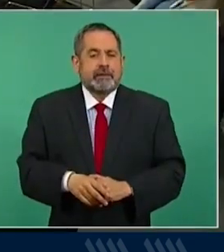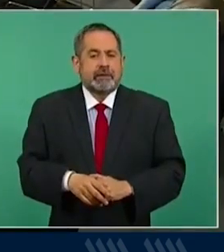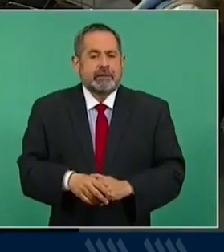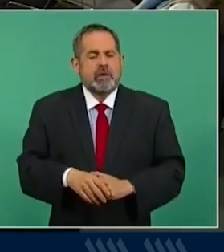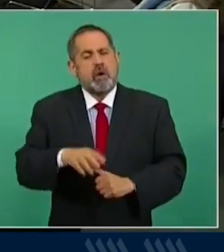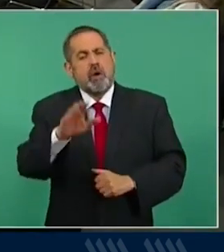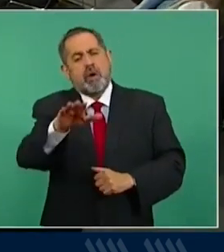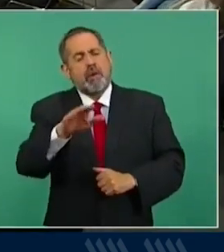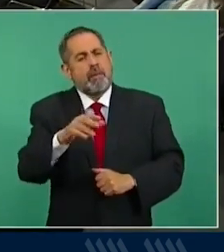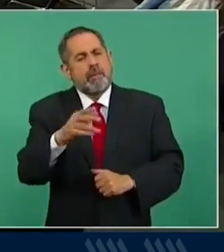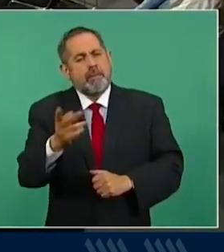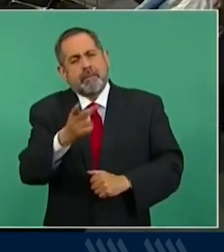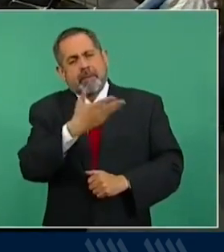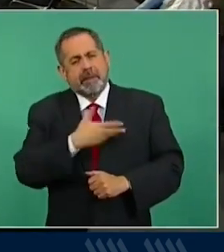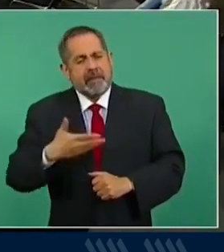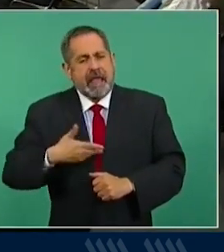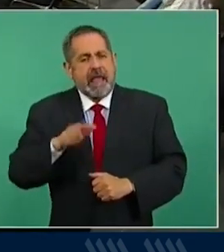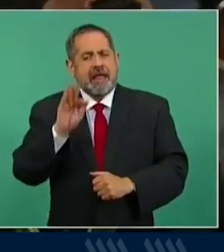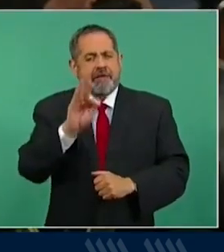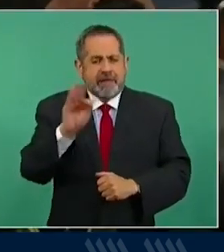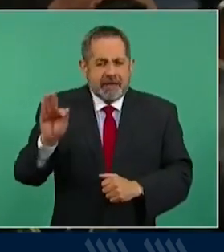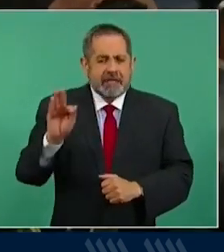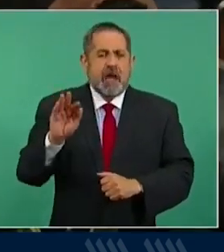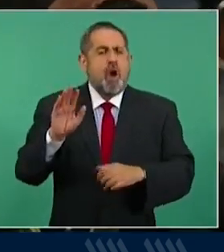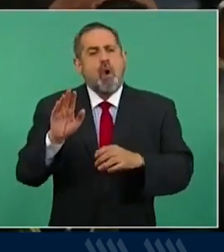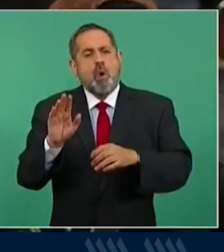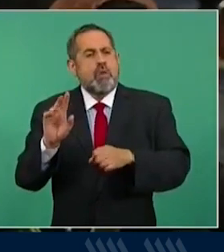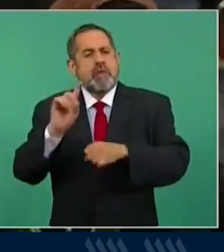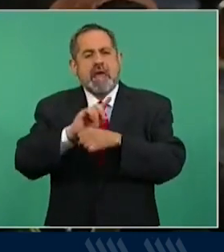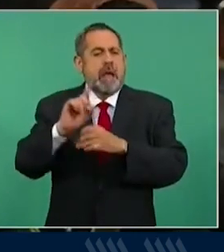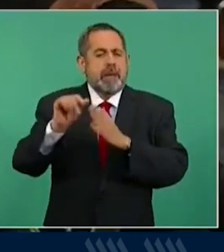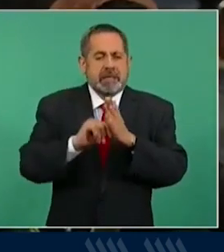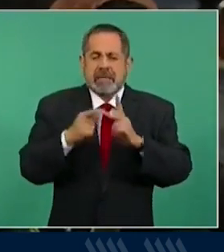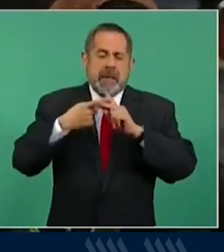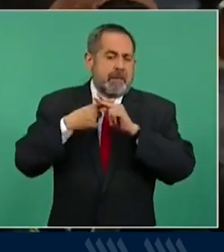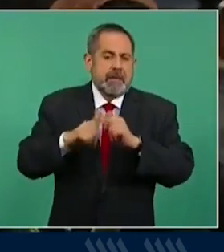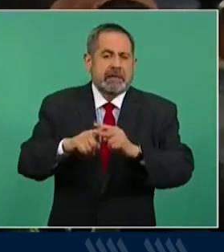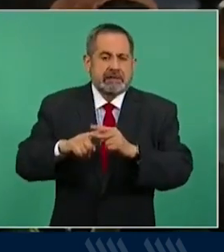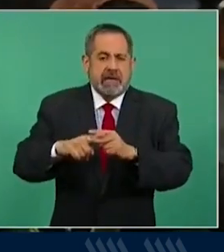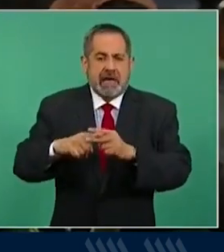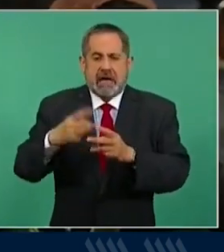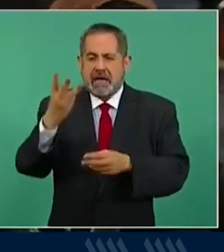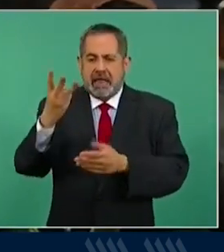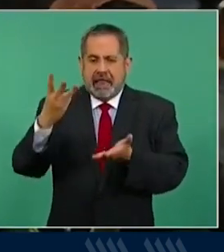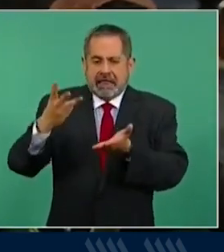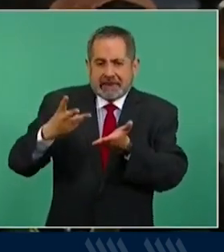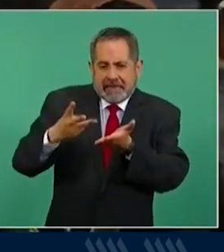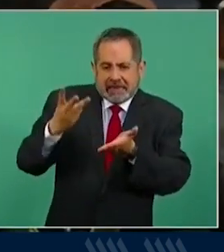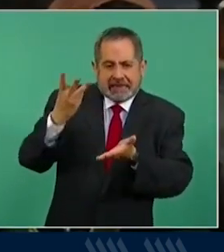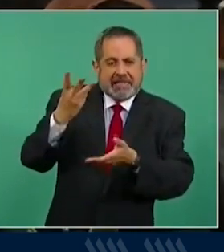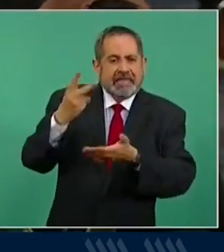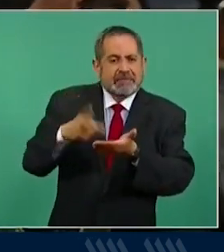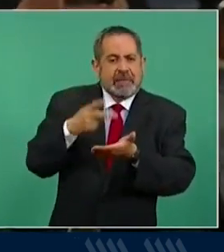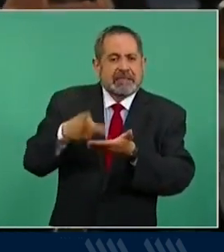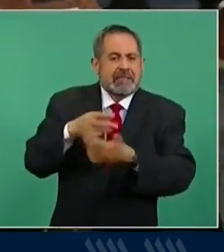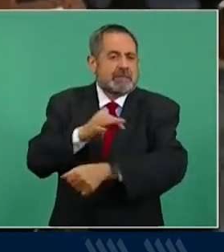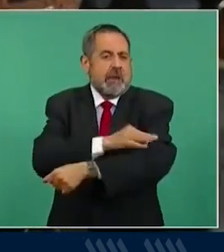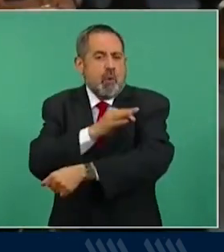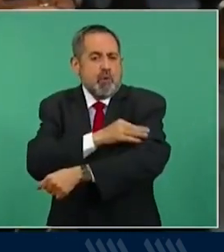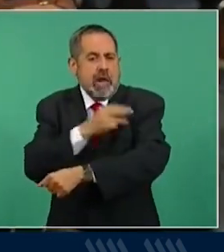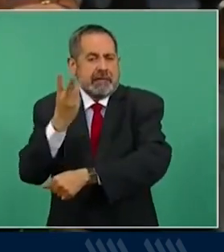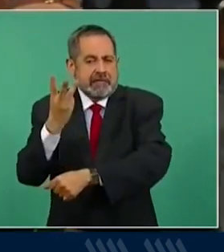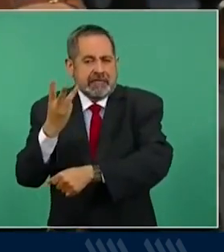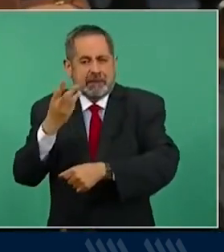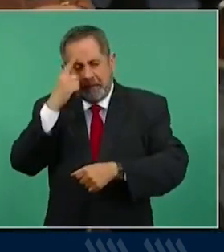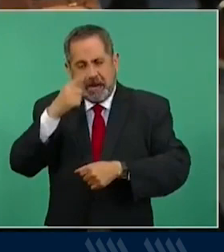una fecha o en qué mes arrancarán la aplicación de las terceras dosis de refuerzo para adultos mayores? ¿Hay